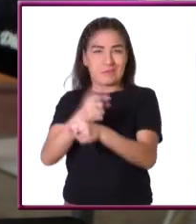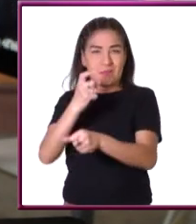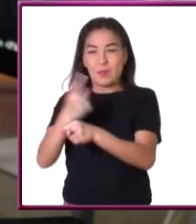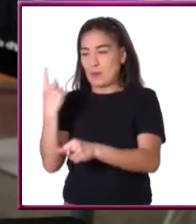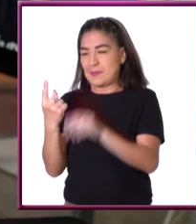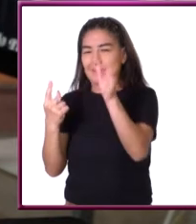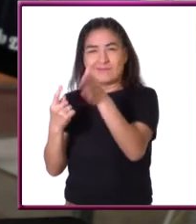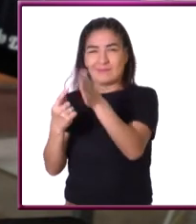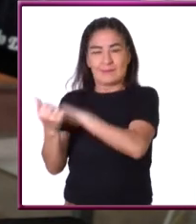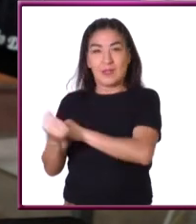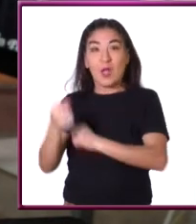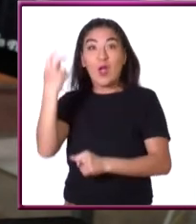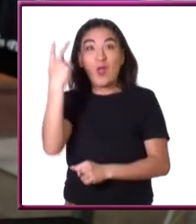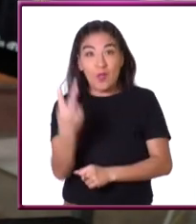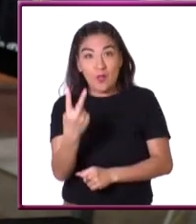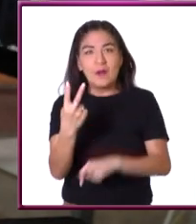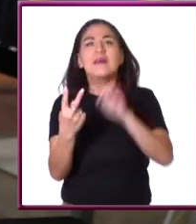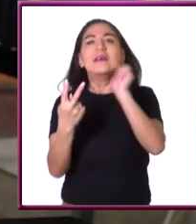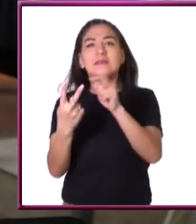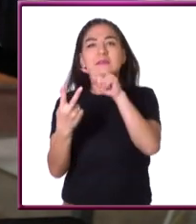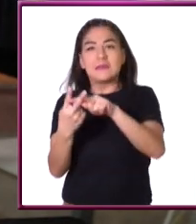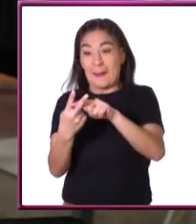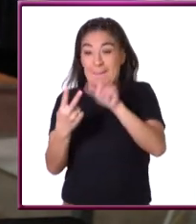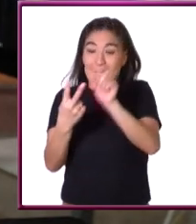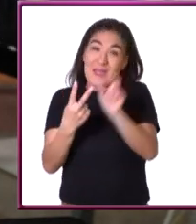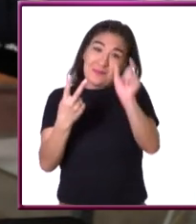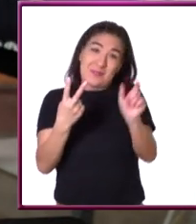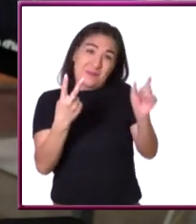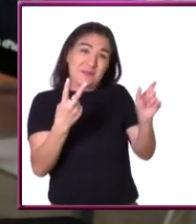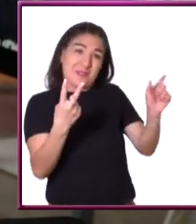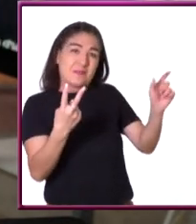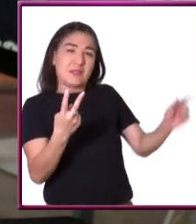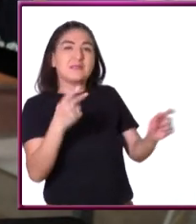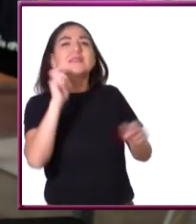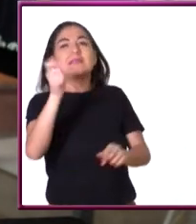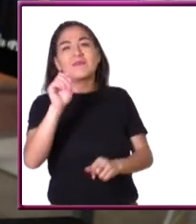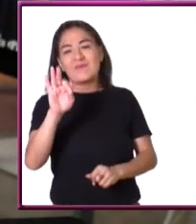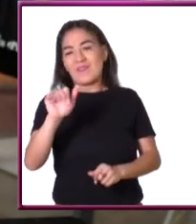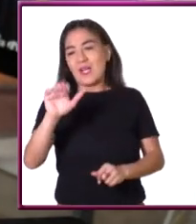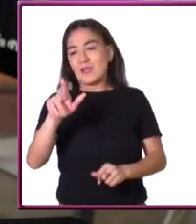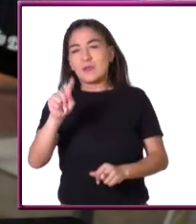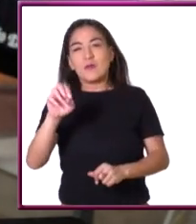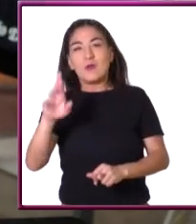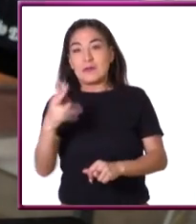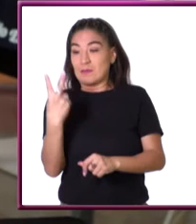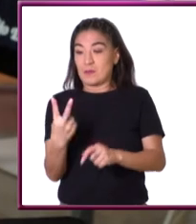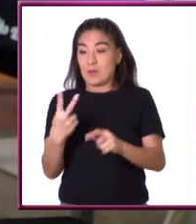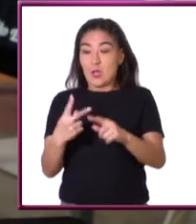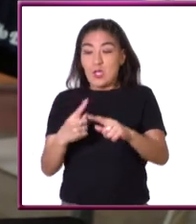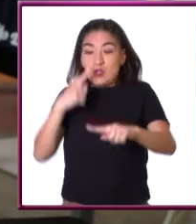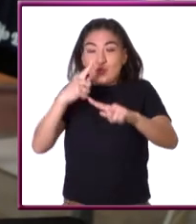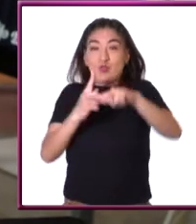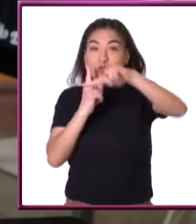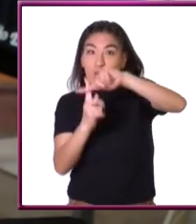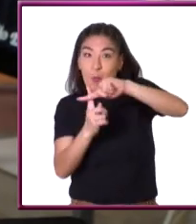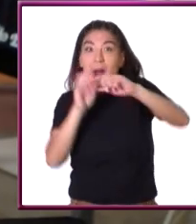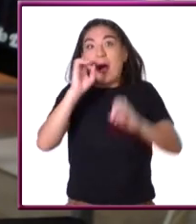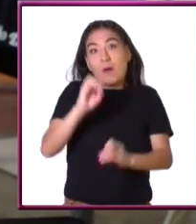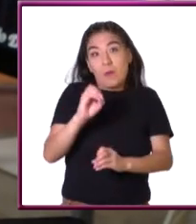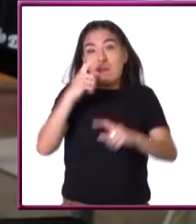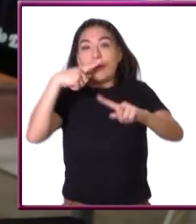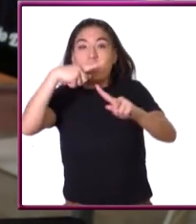unidad pero el dos ese puede generar más números primos cuáles son sus factores sumándolo por dos o haciendo